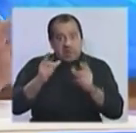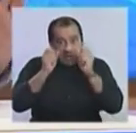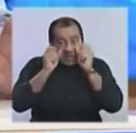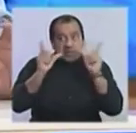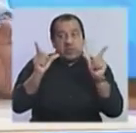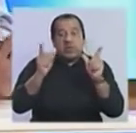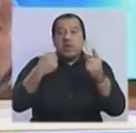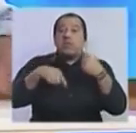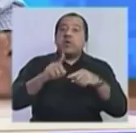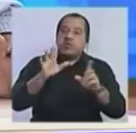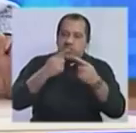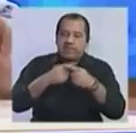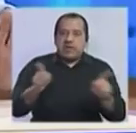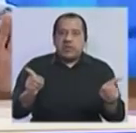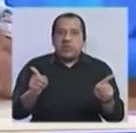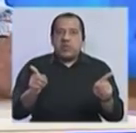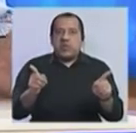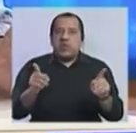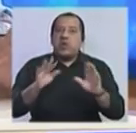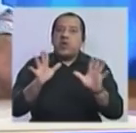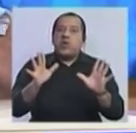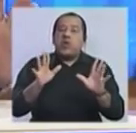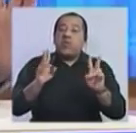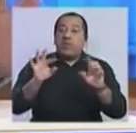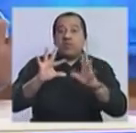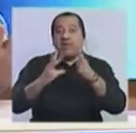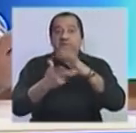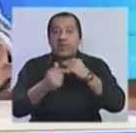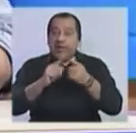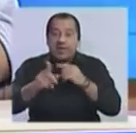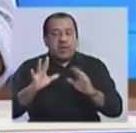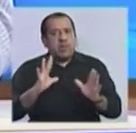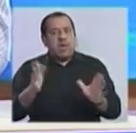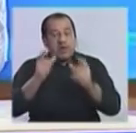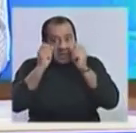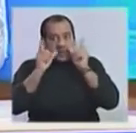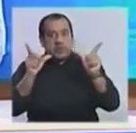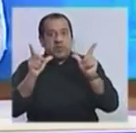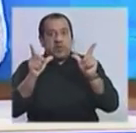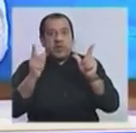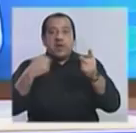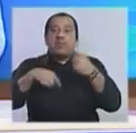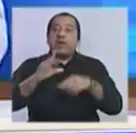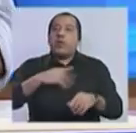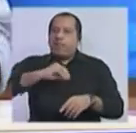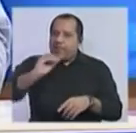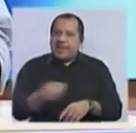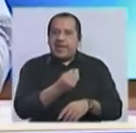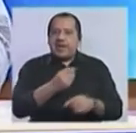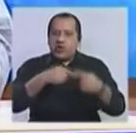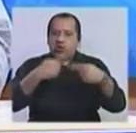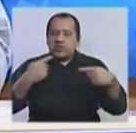está bien, pero eso es una cosa. Llamar la atención, un tirón de orejas es una cosa y arriesgar perder cosas básicas